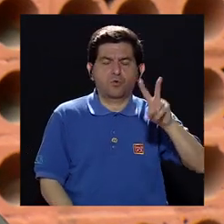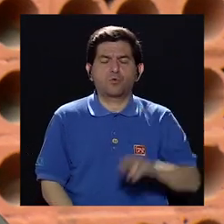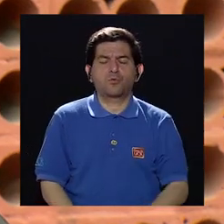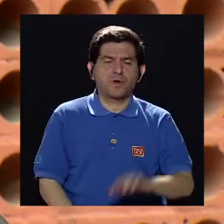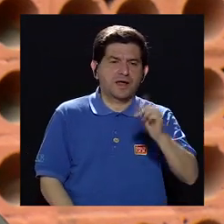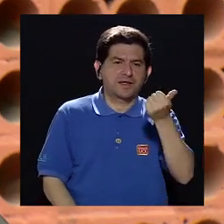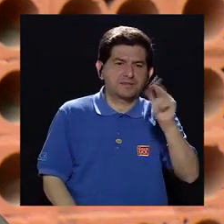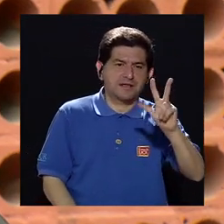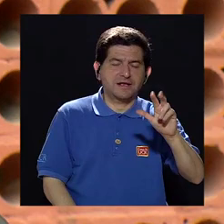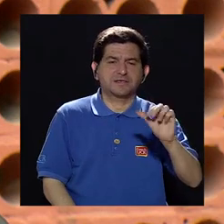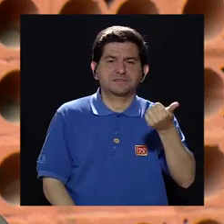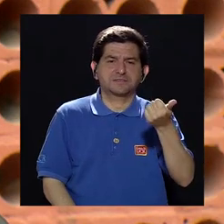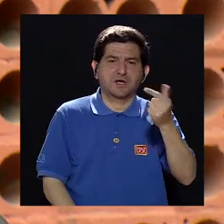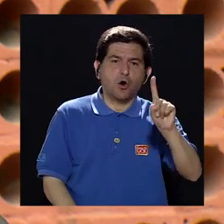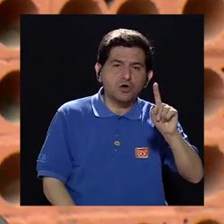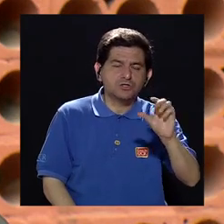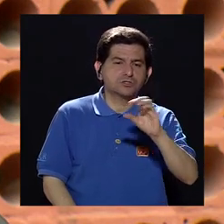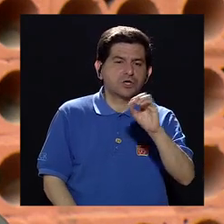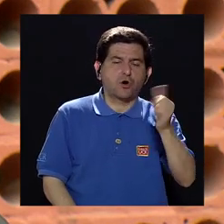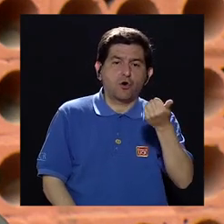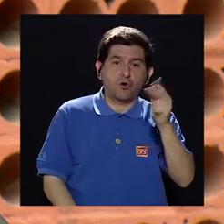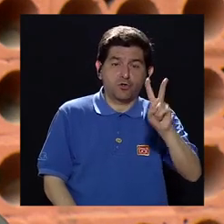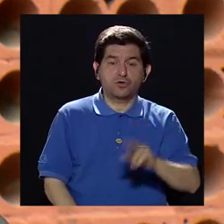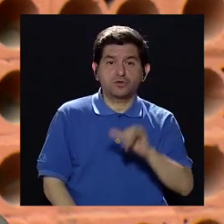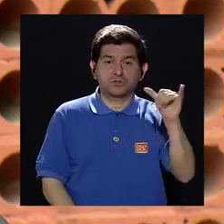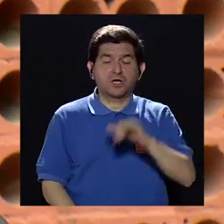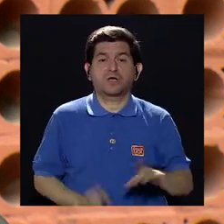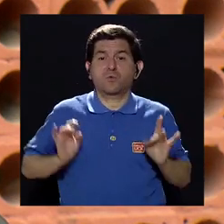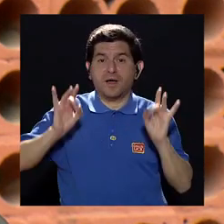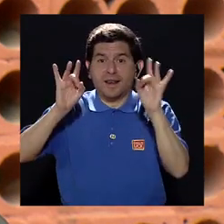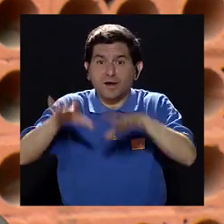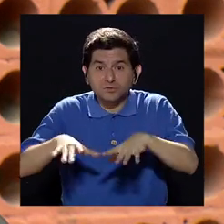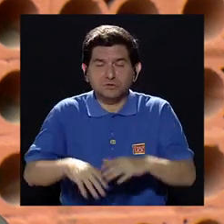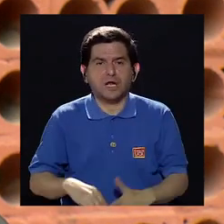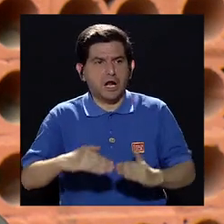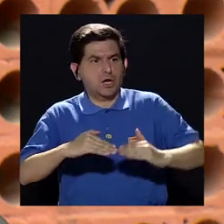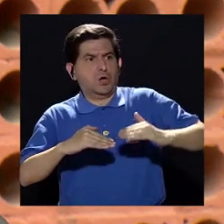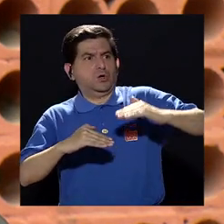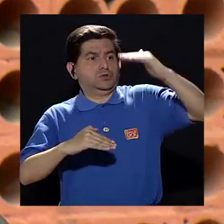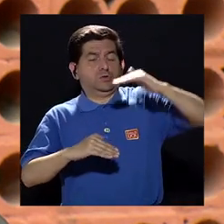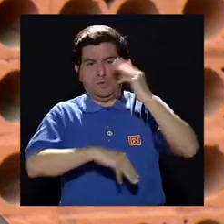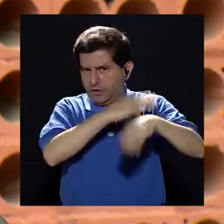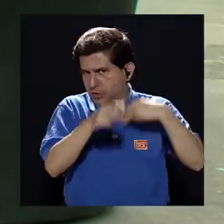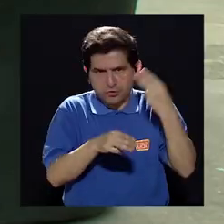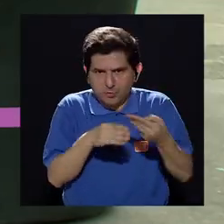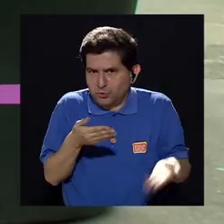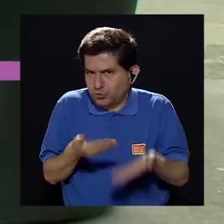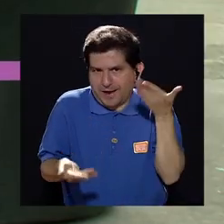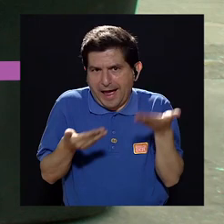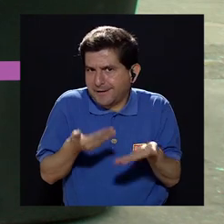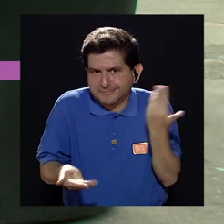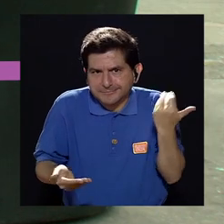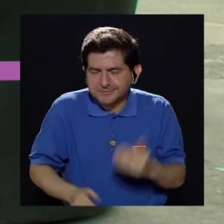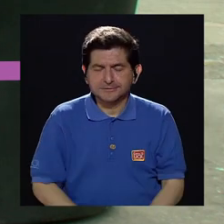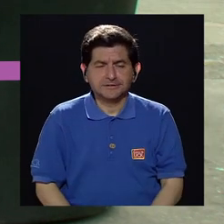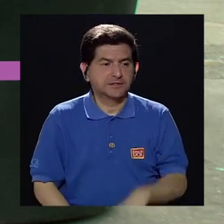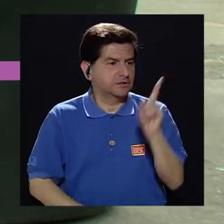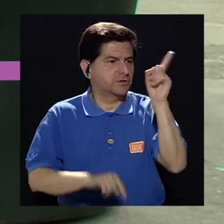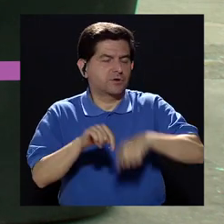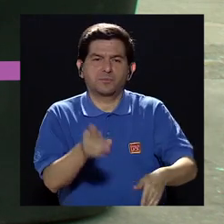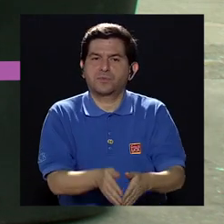13, 11, 12, que son muy parecidos a Australia, son de los más altos del mundo, no podemos